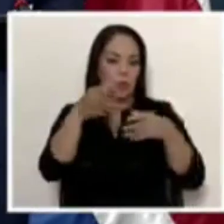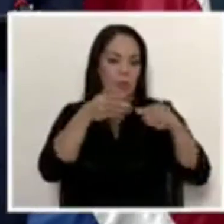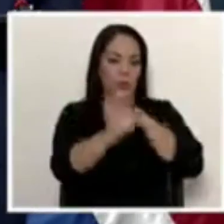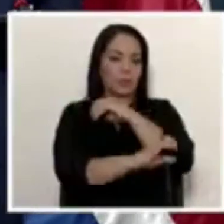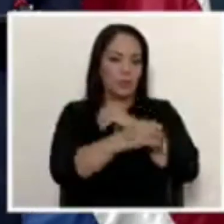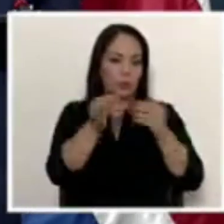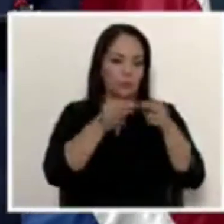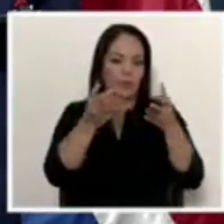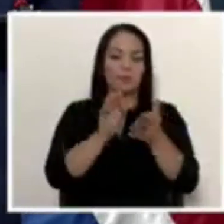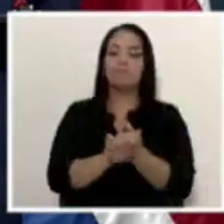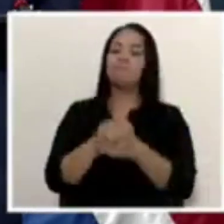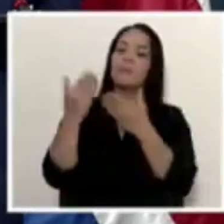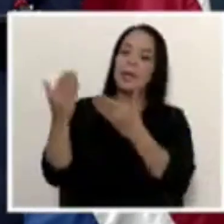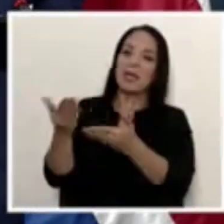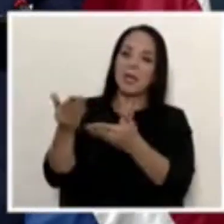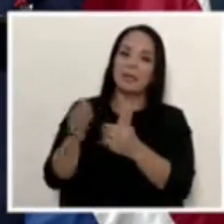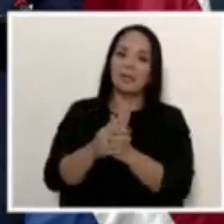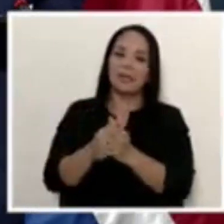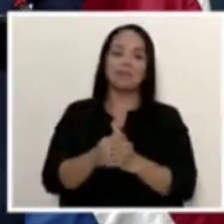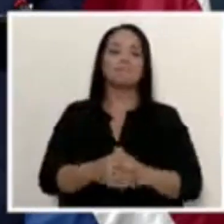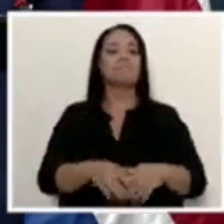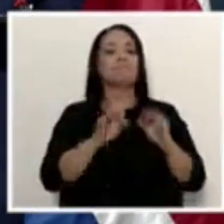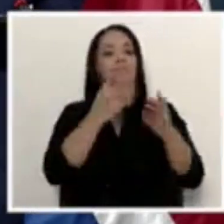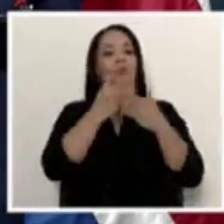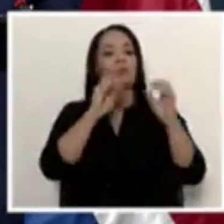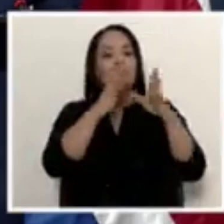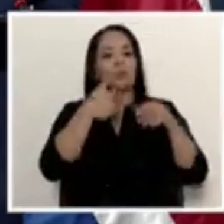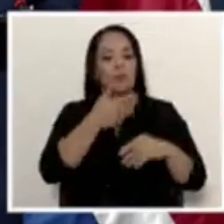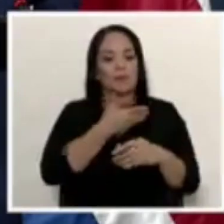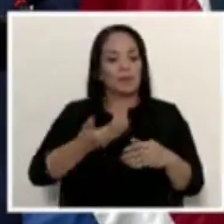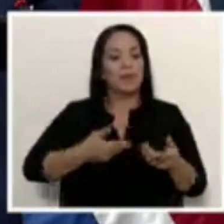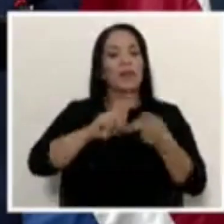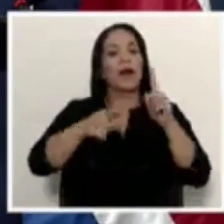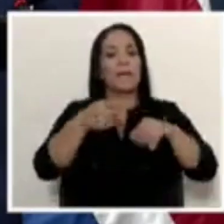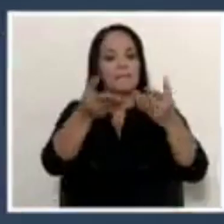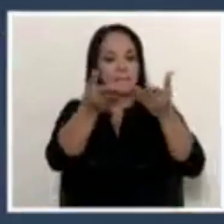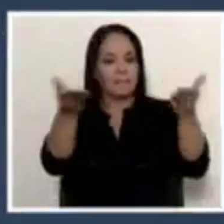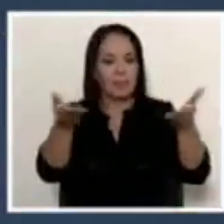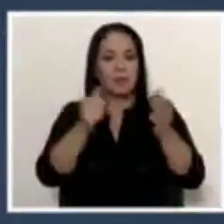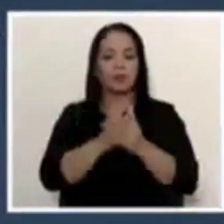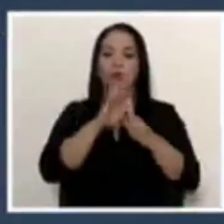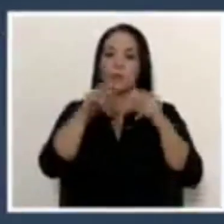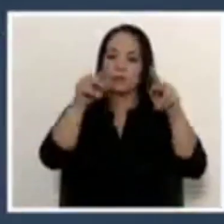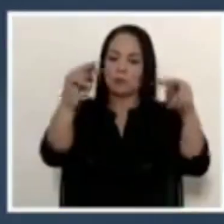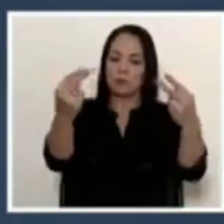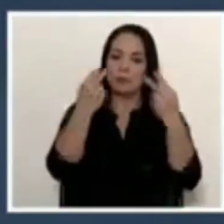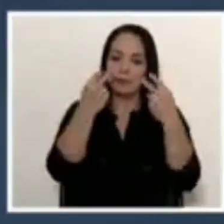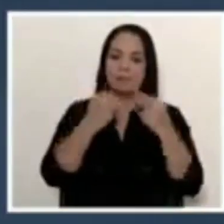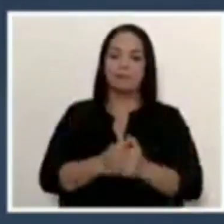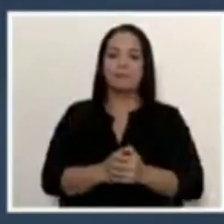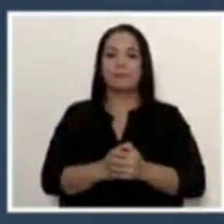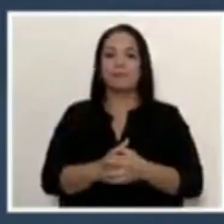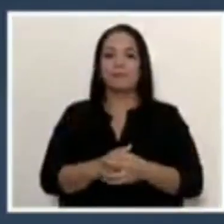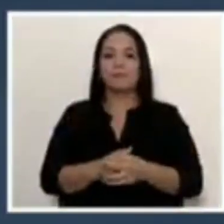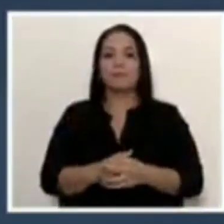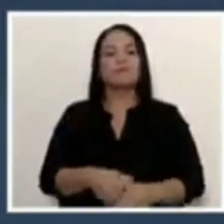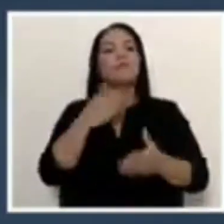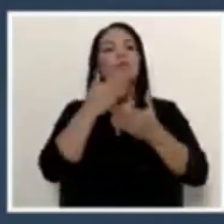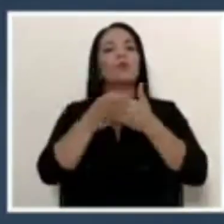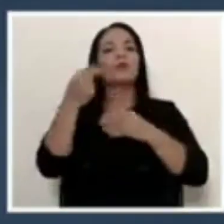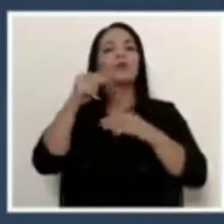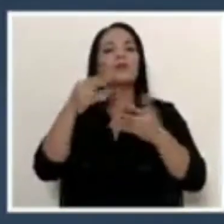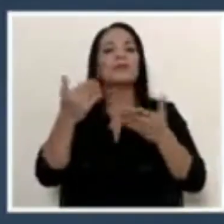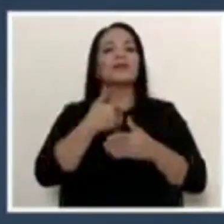por favor. Muy buenos días, señor presidente. Amigos y amigas que nos sintonizan. Bueno, una muy buena